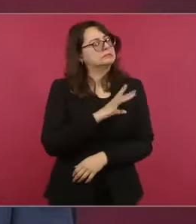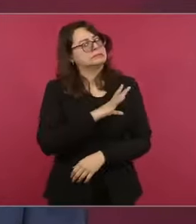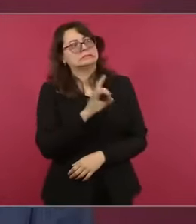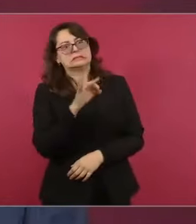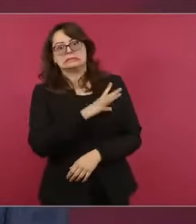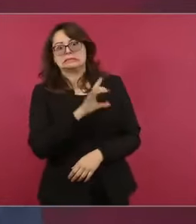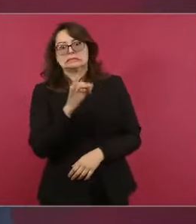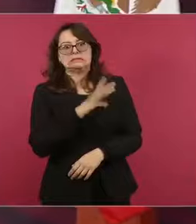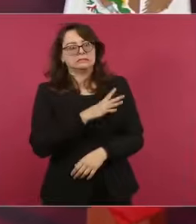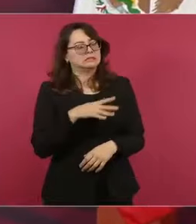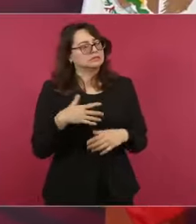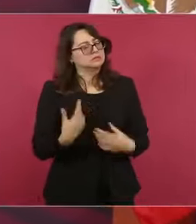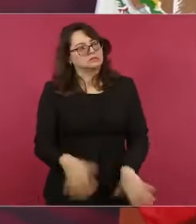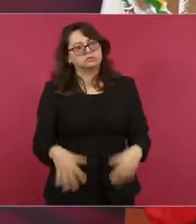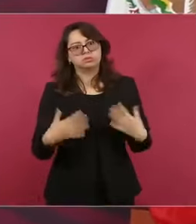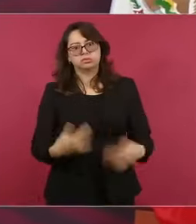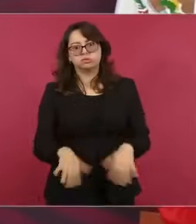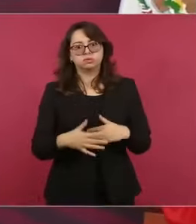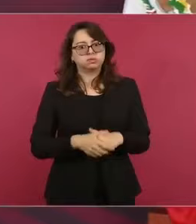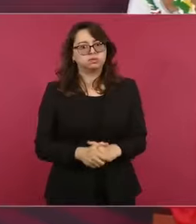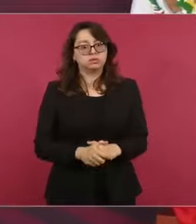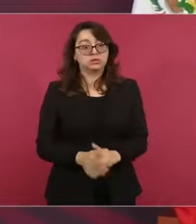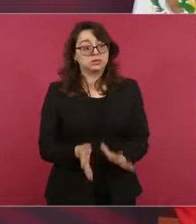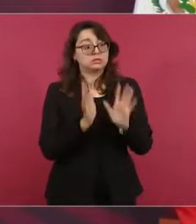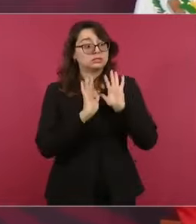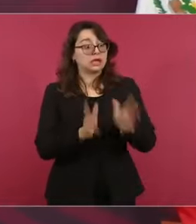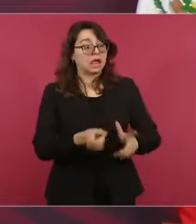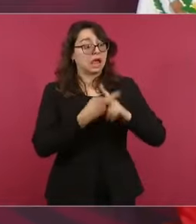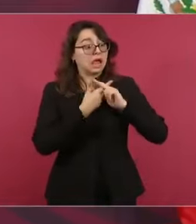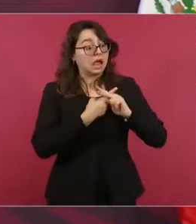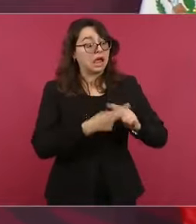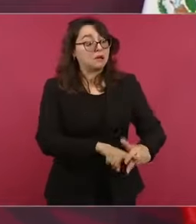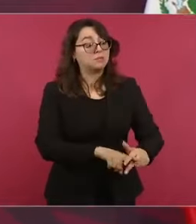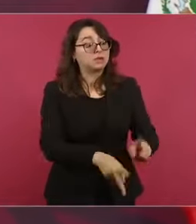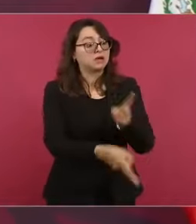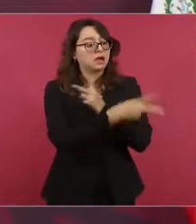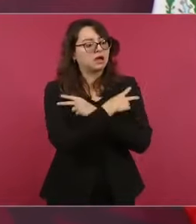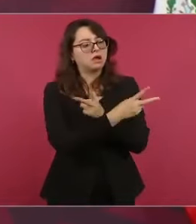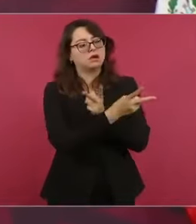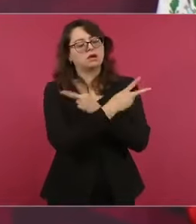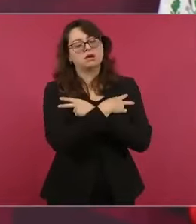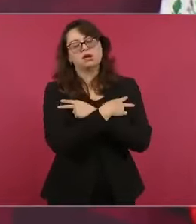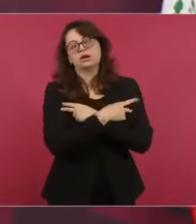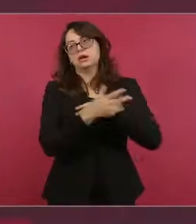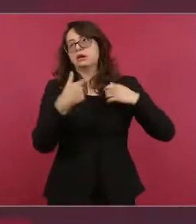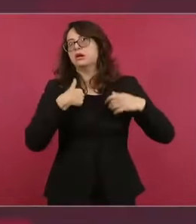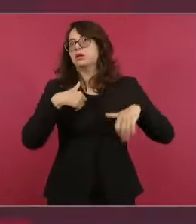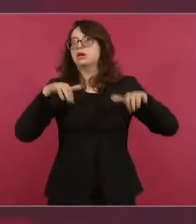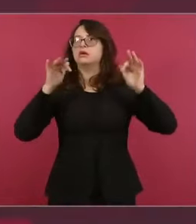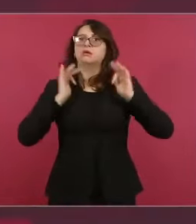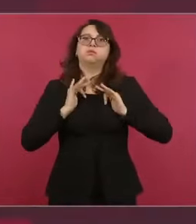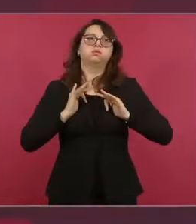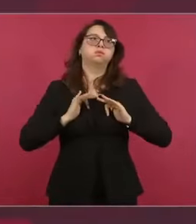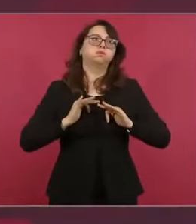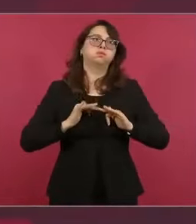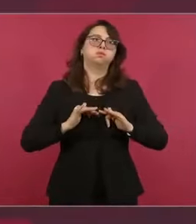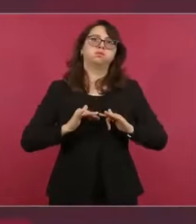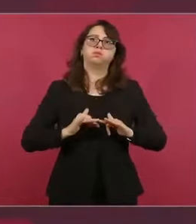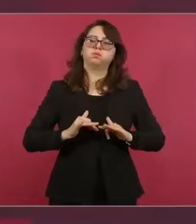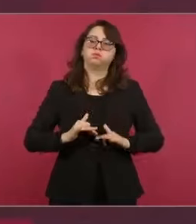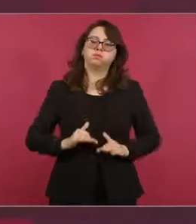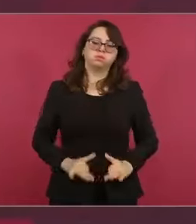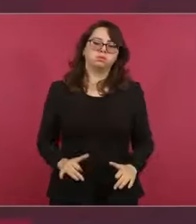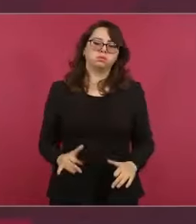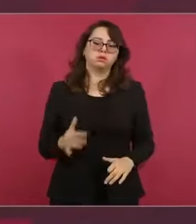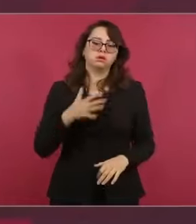Entonces, cuando llegaba el día de que se terminaba el periodo ordinario y